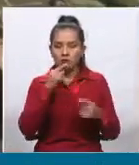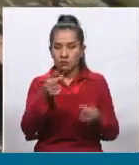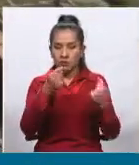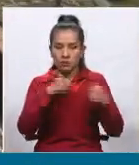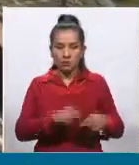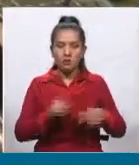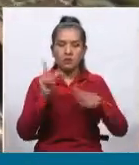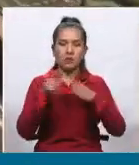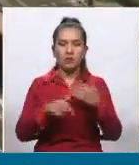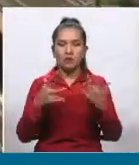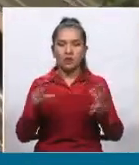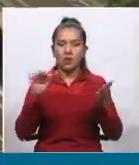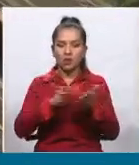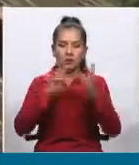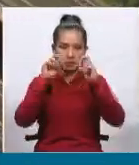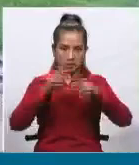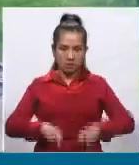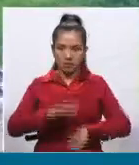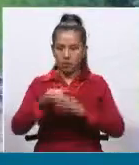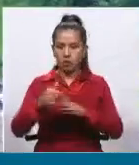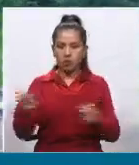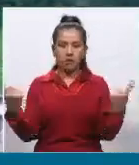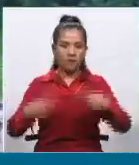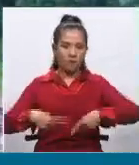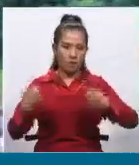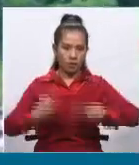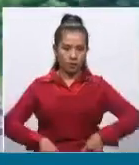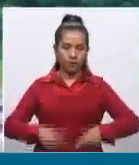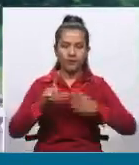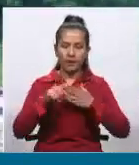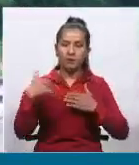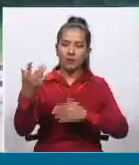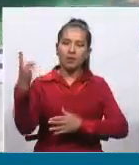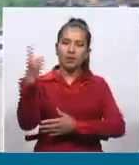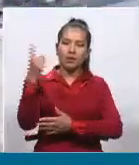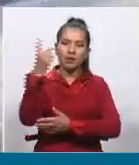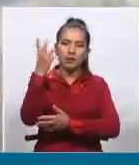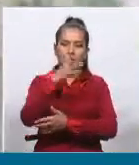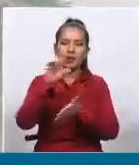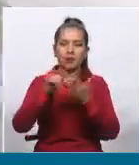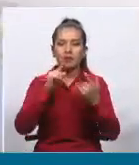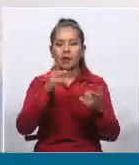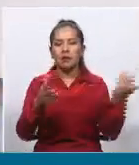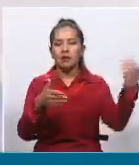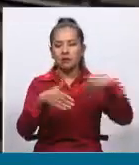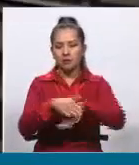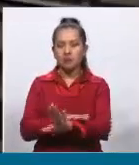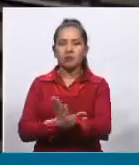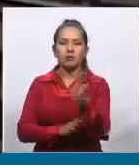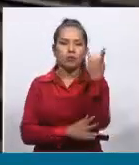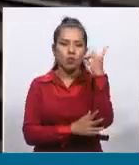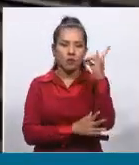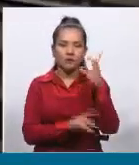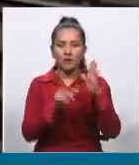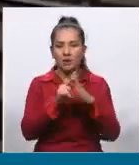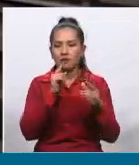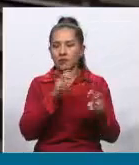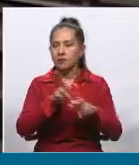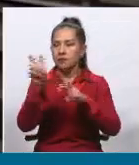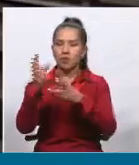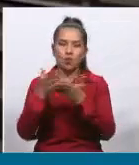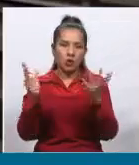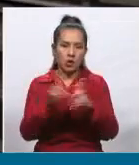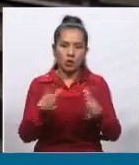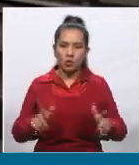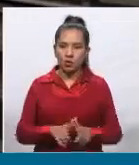otra escala en nuestra frontera y luego de varios días recibe ingresar al territorio boliviano y trasladarse hasta su lugar de origen.